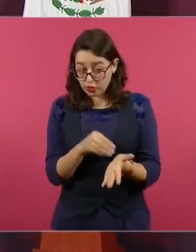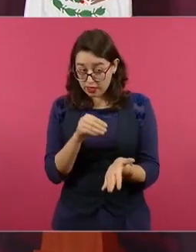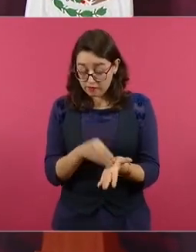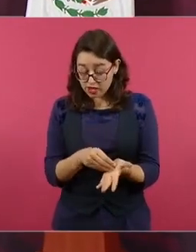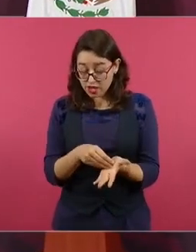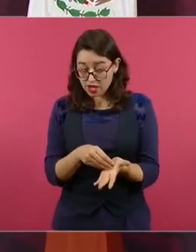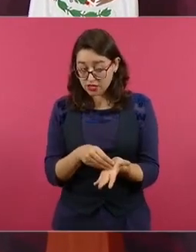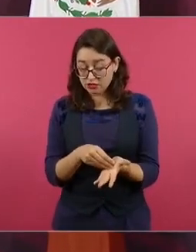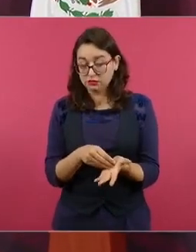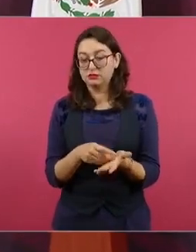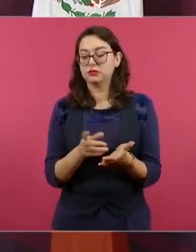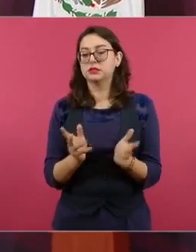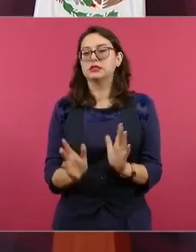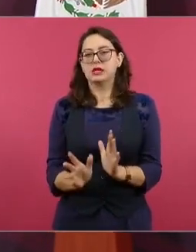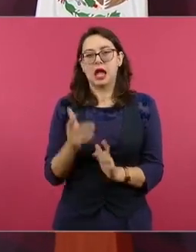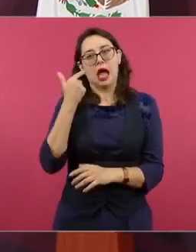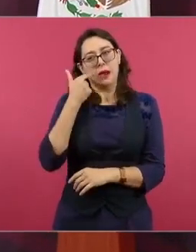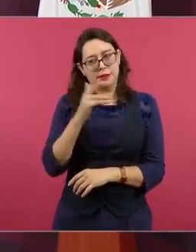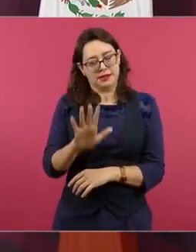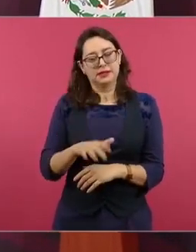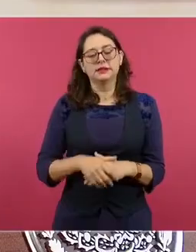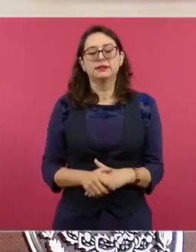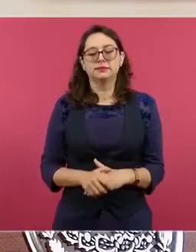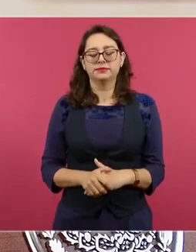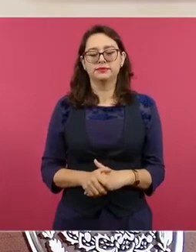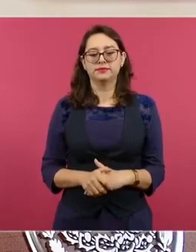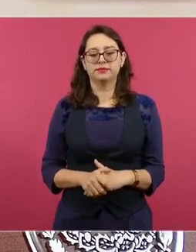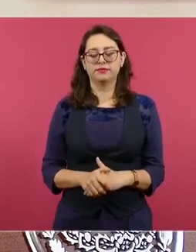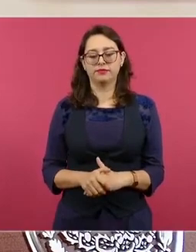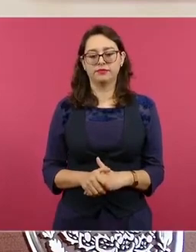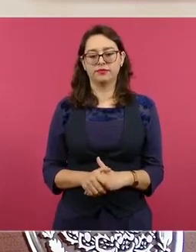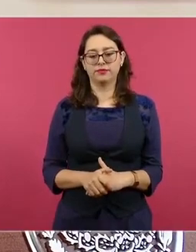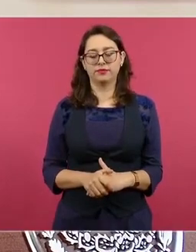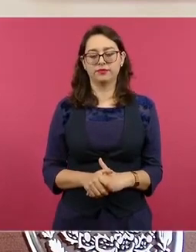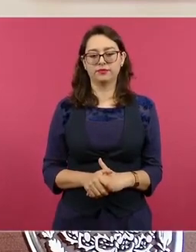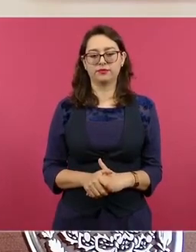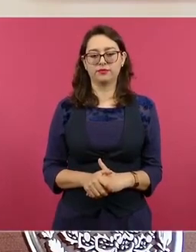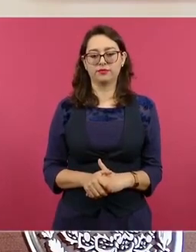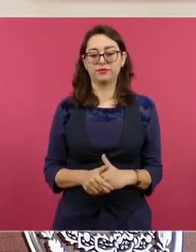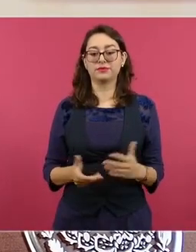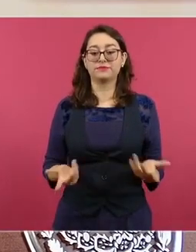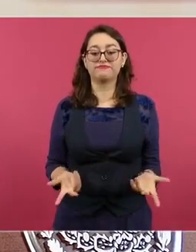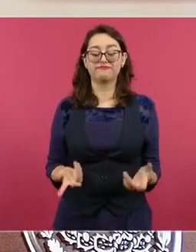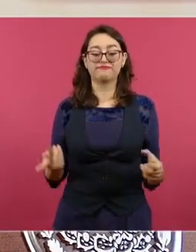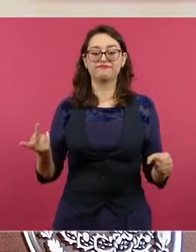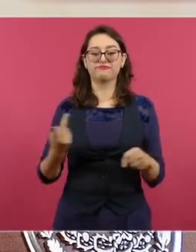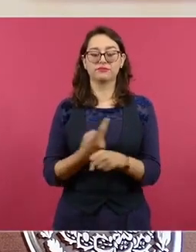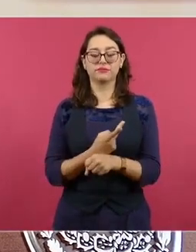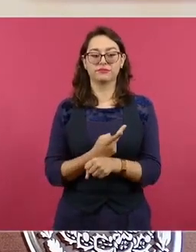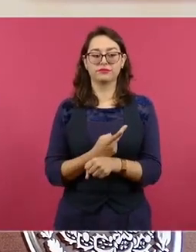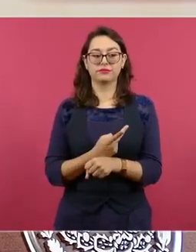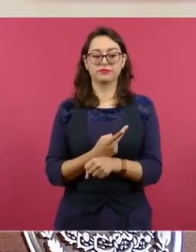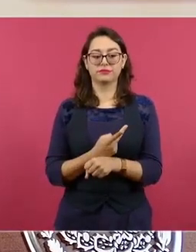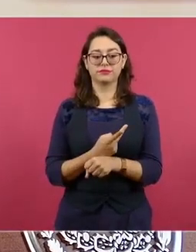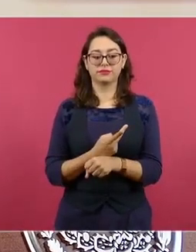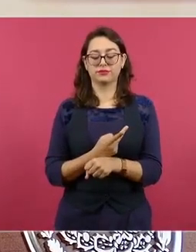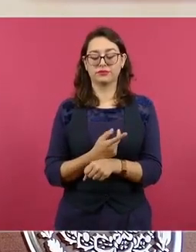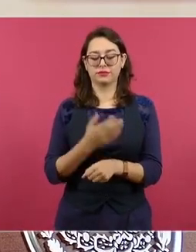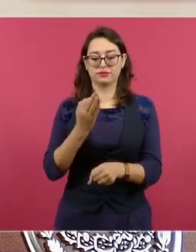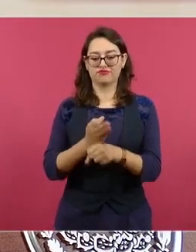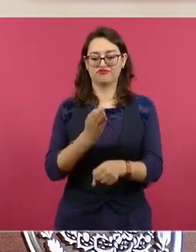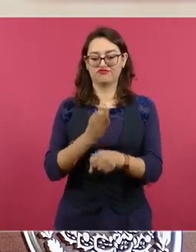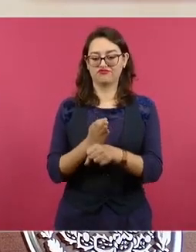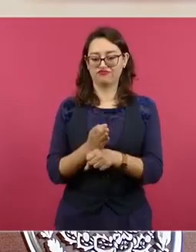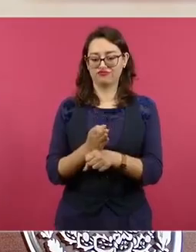esos dos casos. Ya nosotros estamos procurando